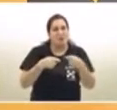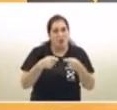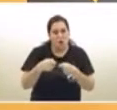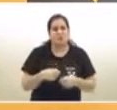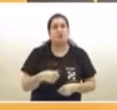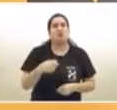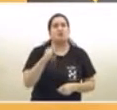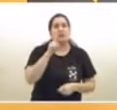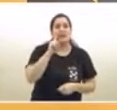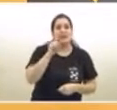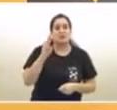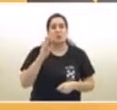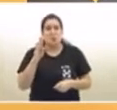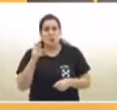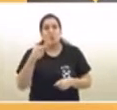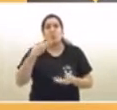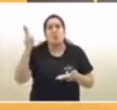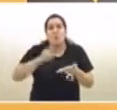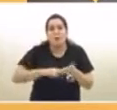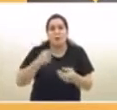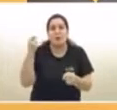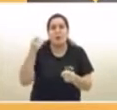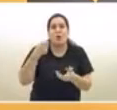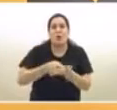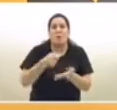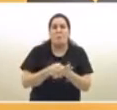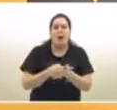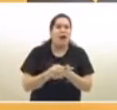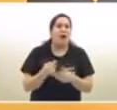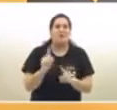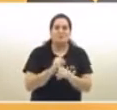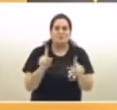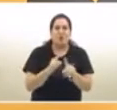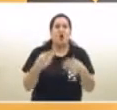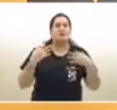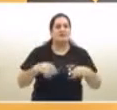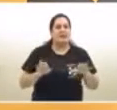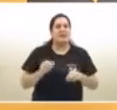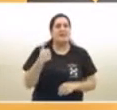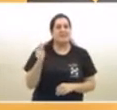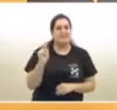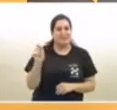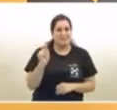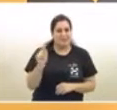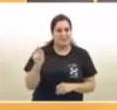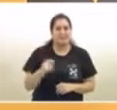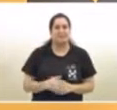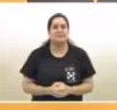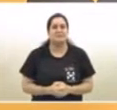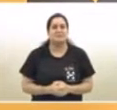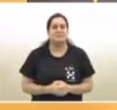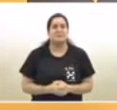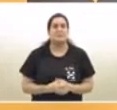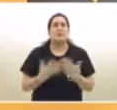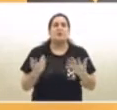Como les dije, tenemos que trabajar juntos para poder dar este paso en forma muy cuidada y así poder mantenerlo.